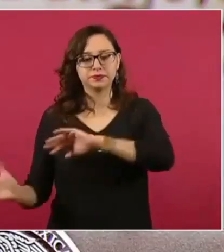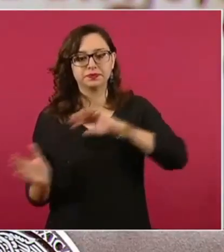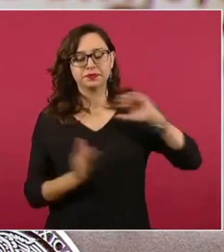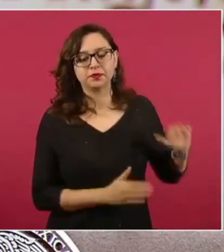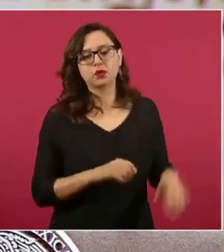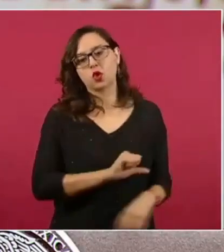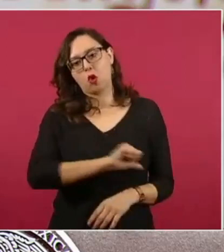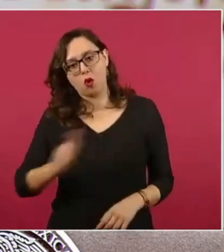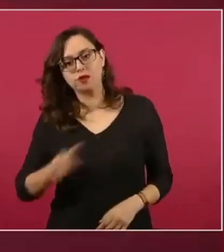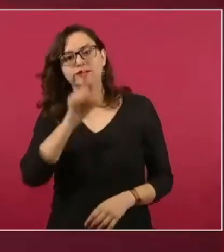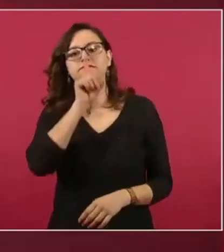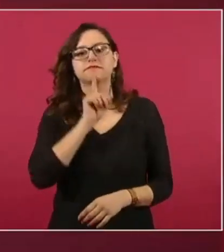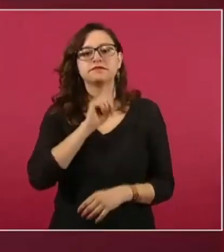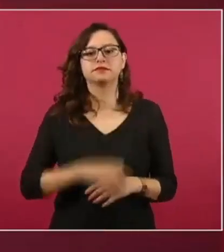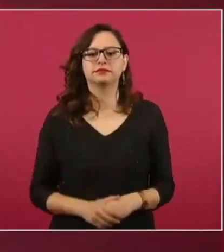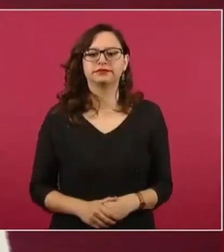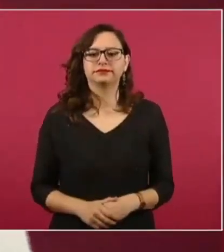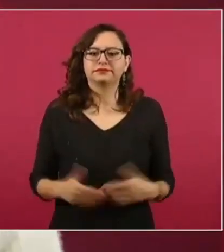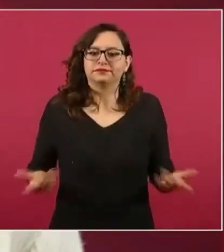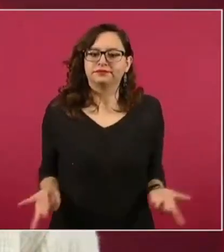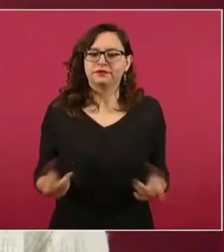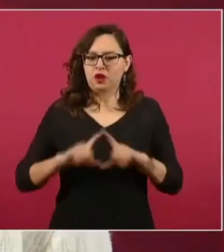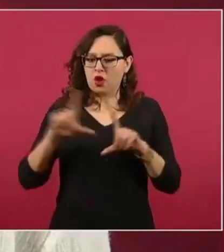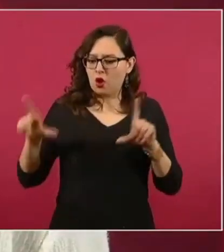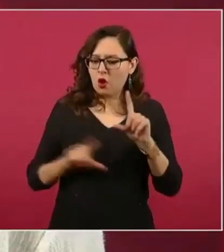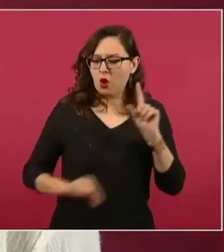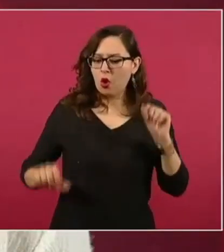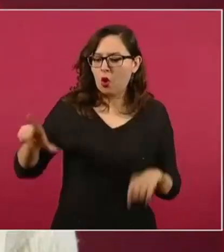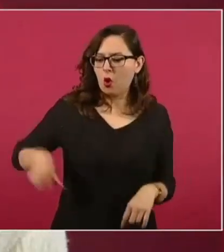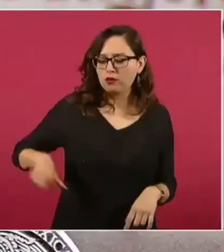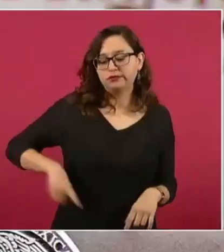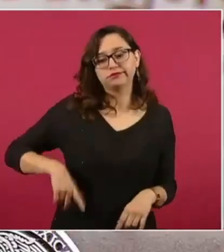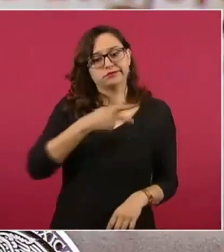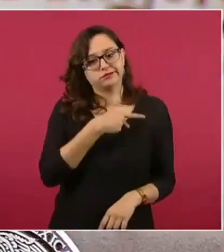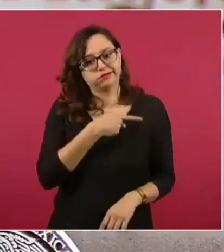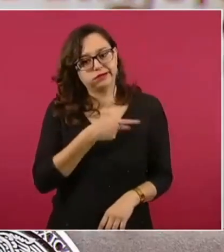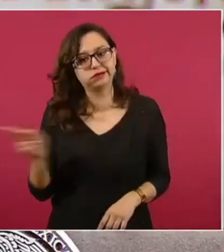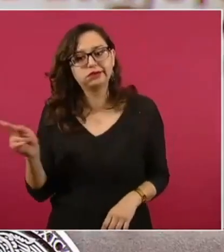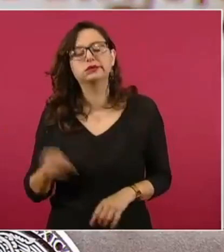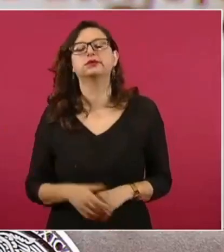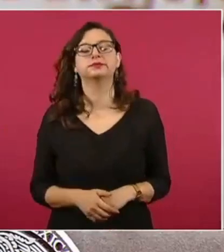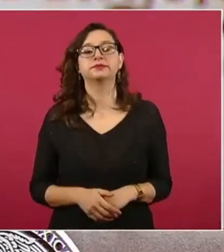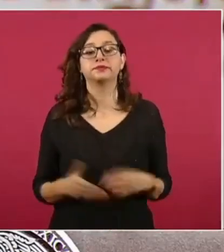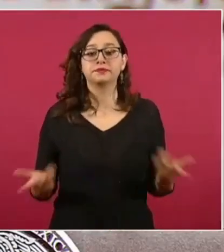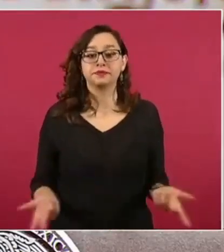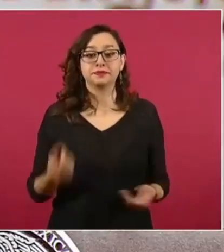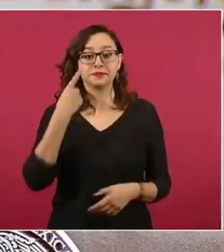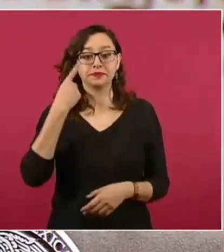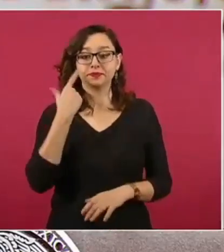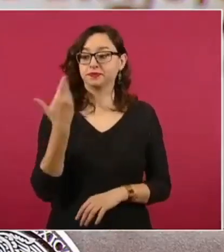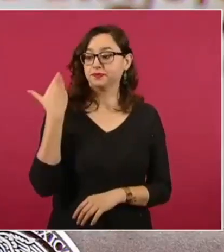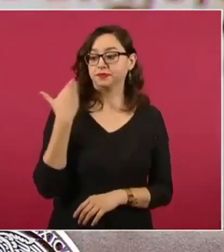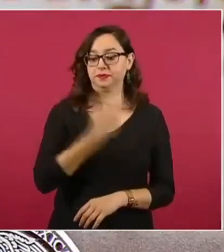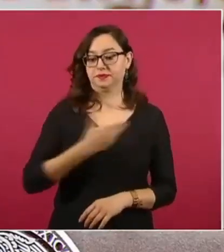Desde que el presidente de México, Andrés Manuel López Obrador, informó que la administración entra en una